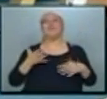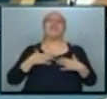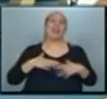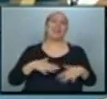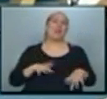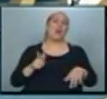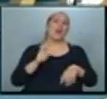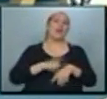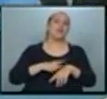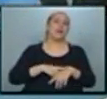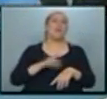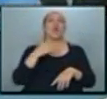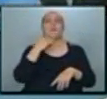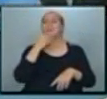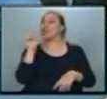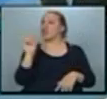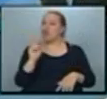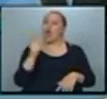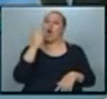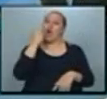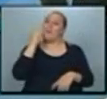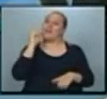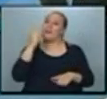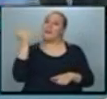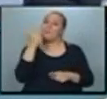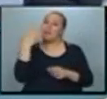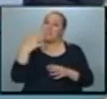nada, pero ustedes son sumamente importantes. Bueno, bien.